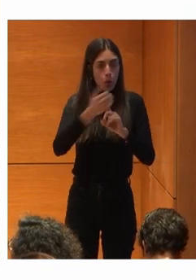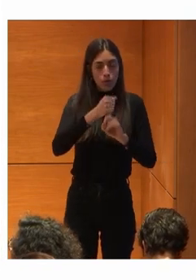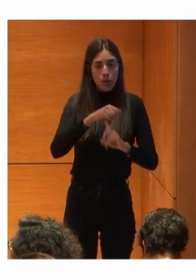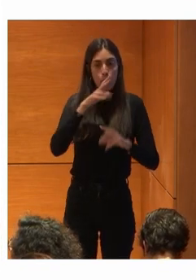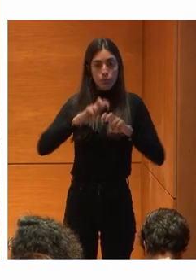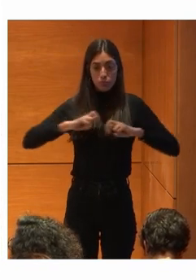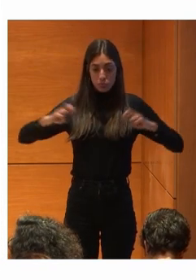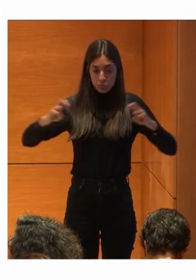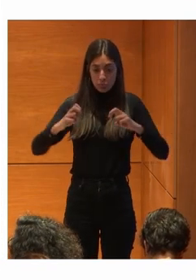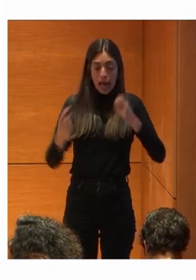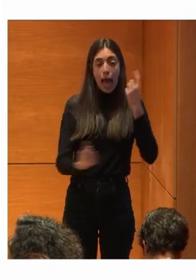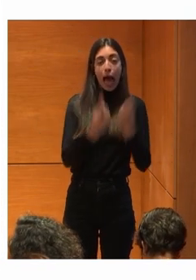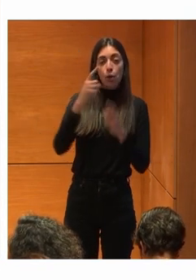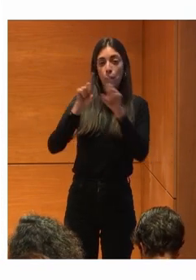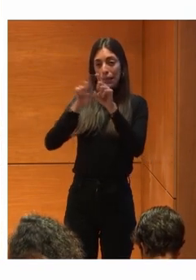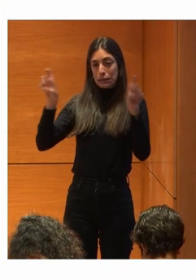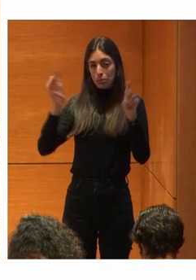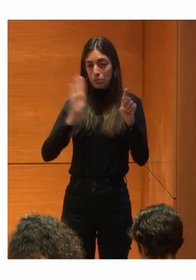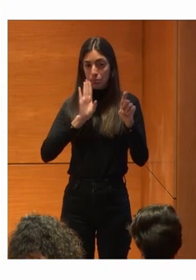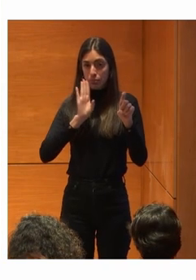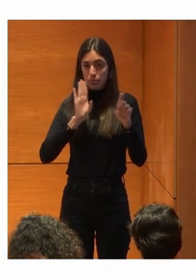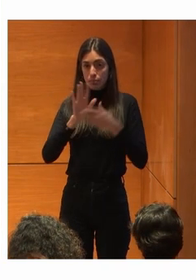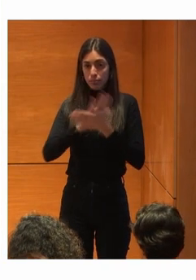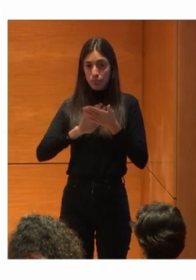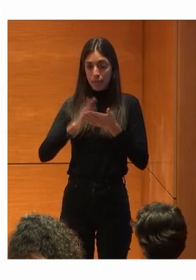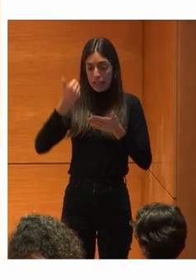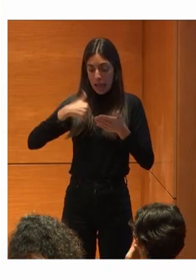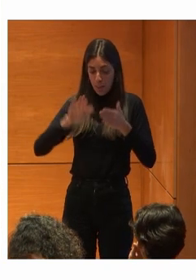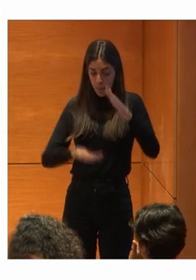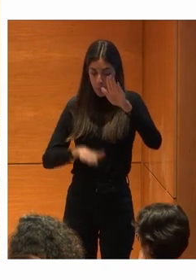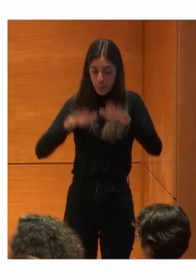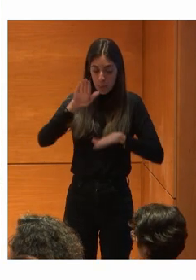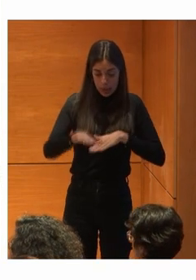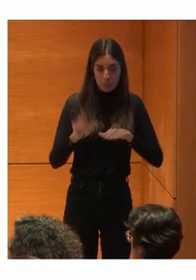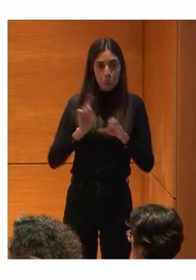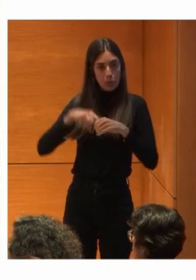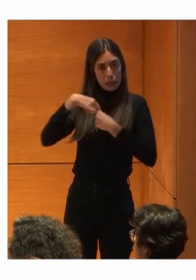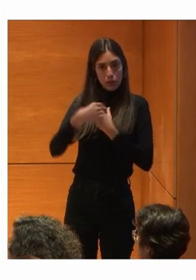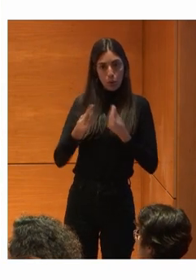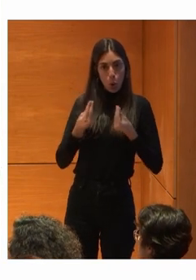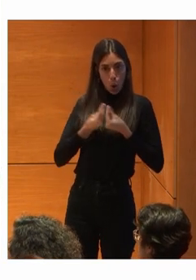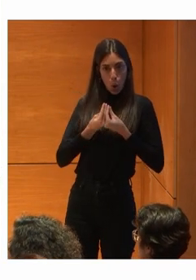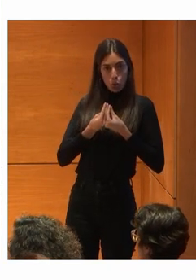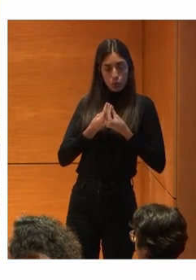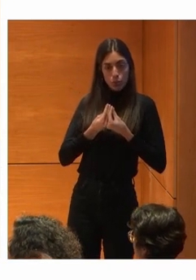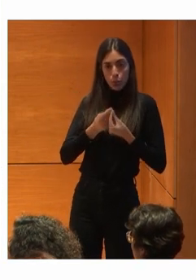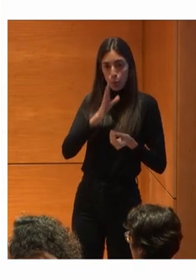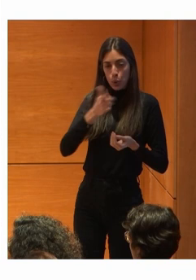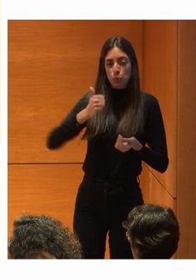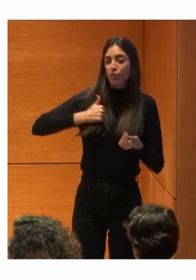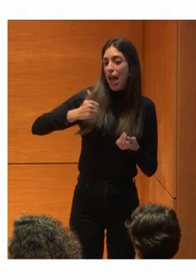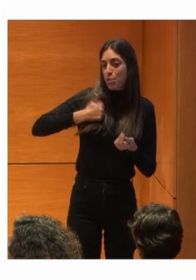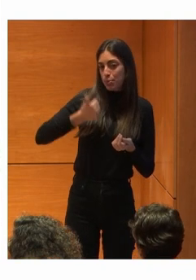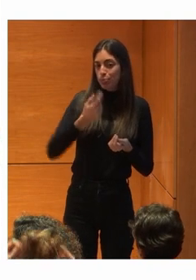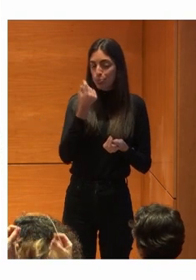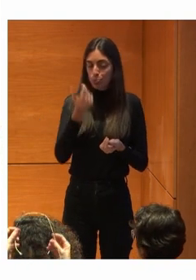escenario Con alguna de estas empresas Que ya han dado El primer paso Con nosotros De hecho Han estado Bueno Nos hemos aprovechado Un poco Y